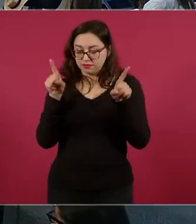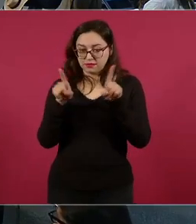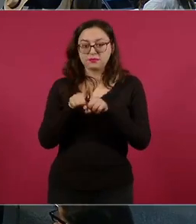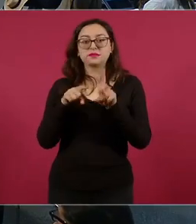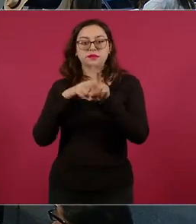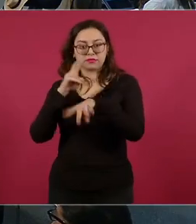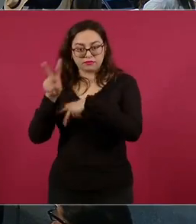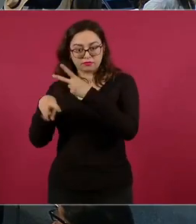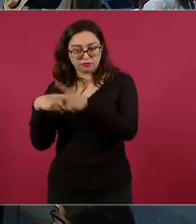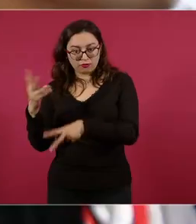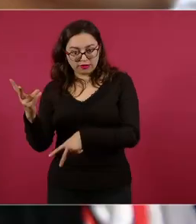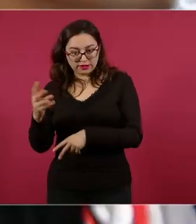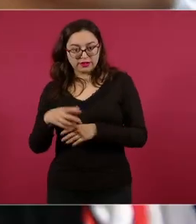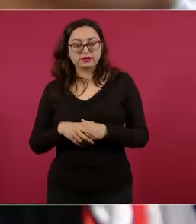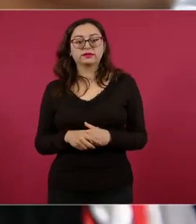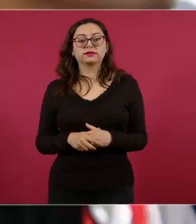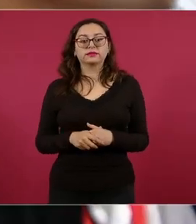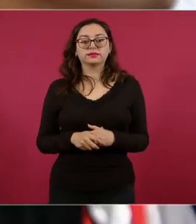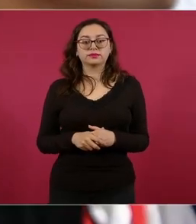incluso